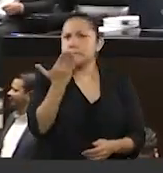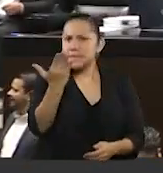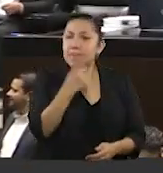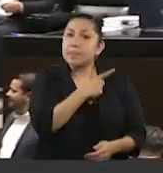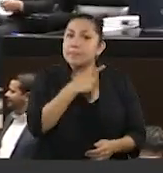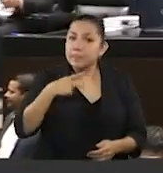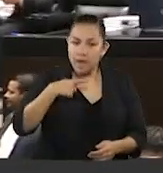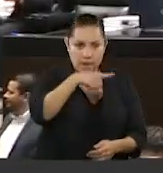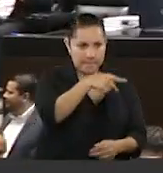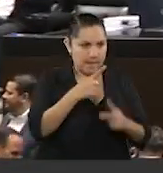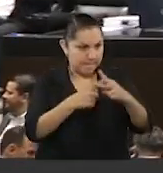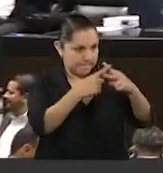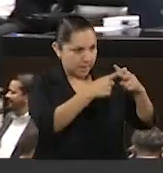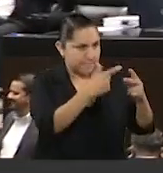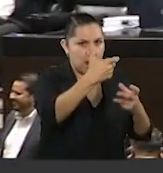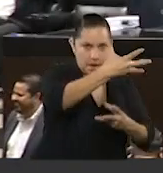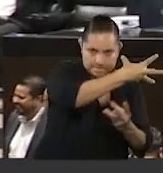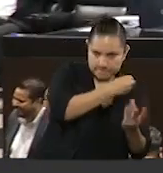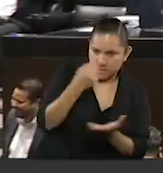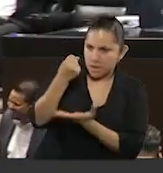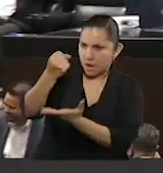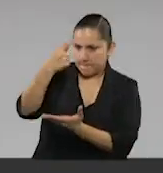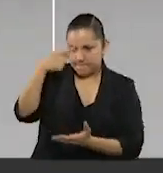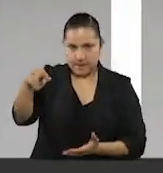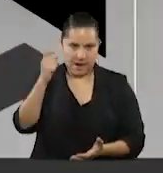damnificadas en Guerrero por el huracán Otis.